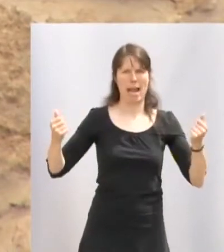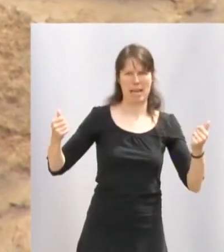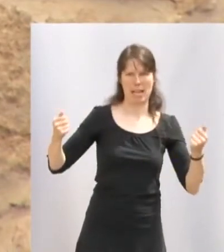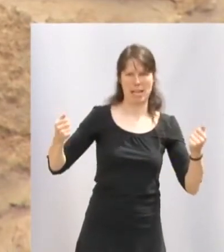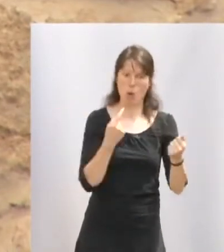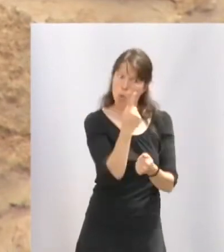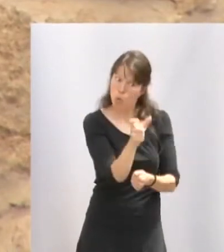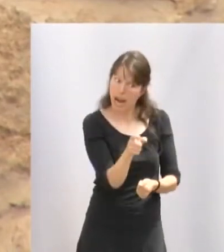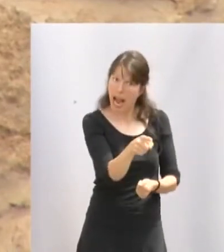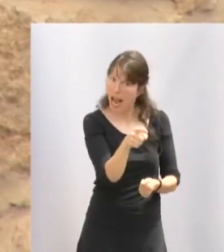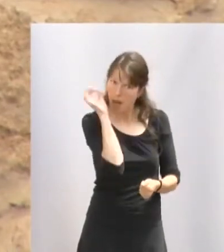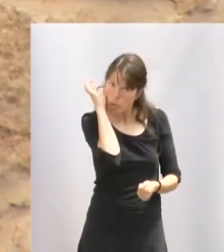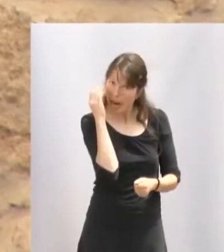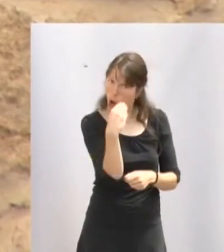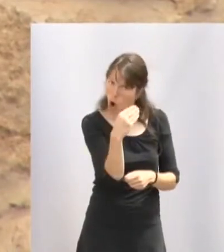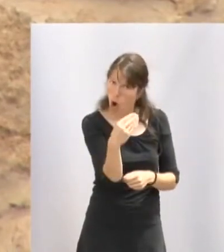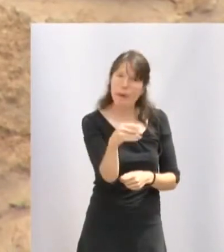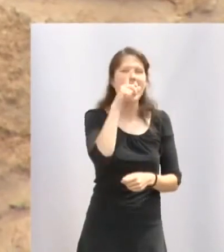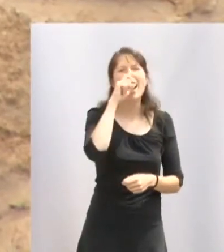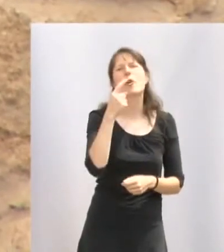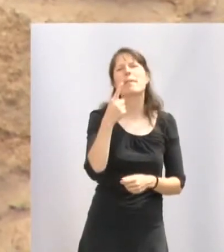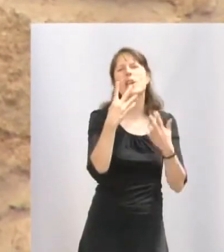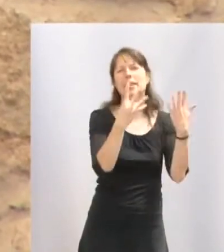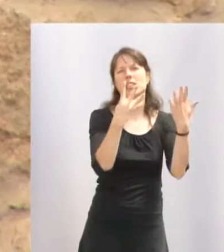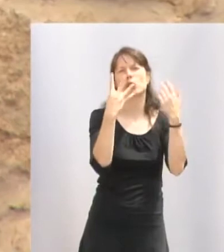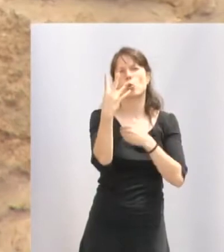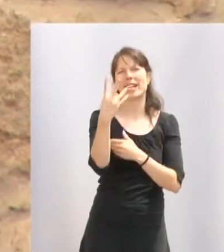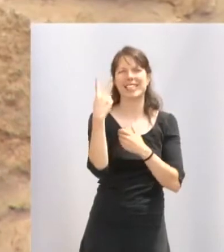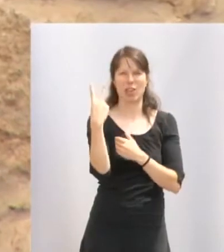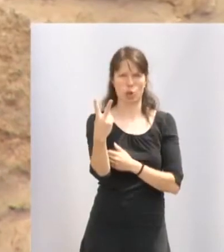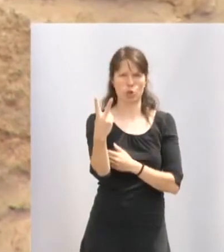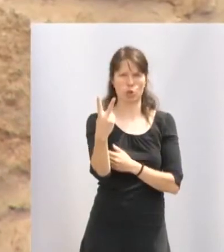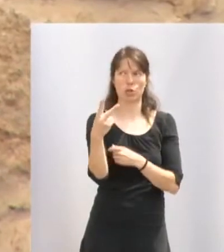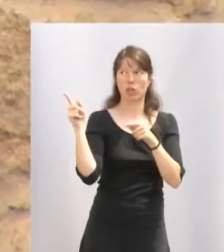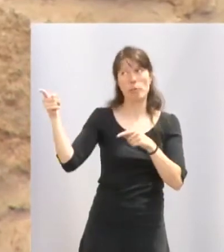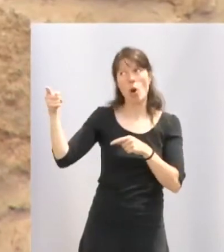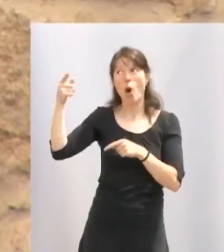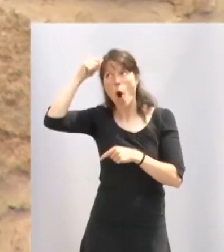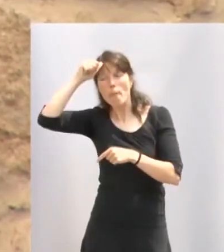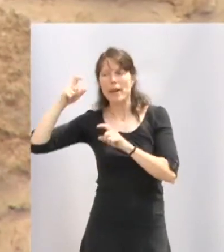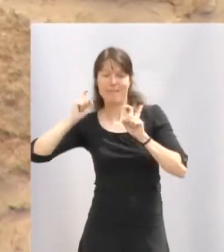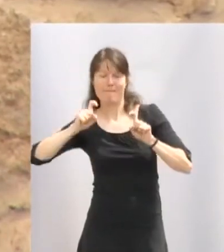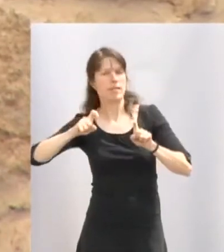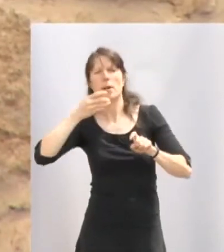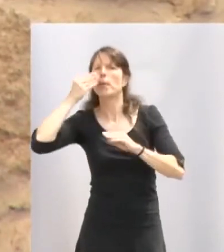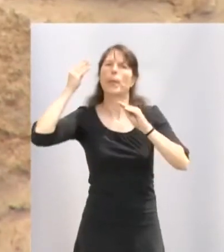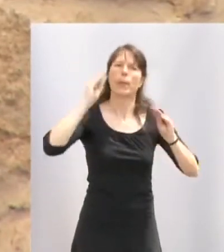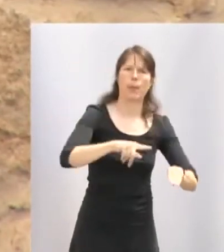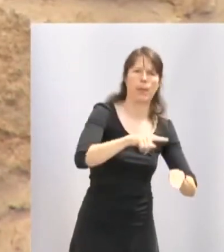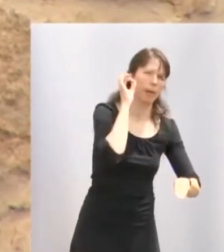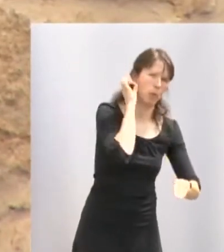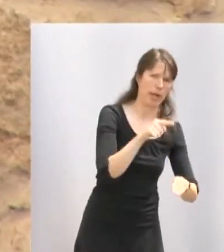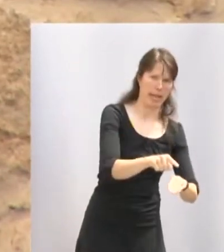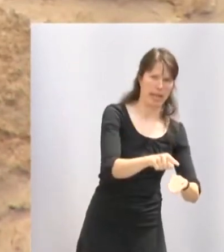fue la que en 1942 tomó el relevo al maestro e hizo del folclore su vida. Nos